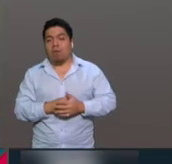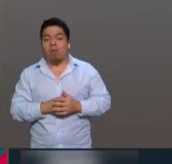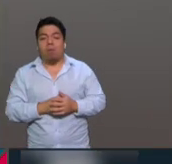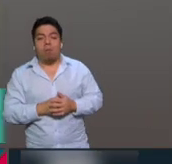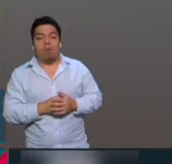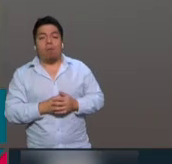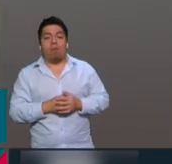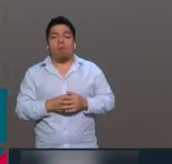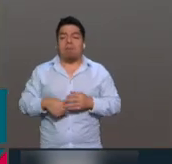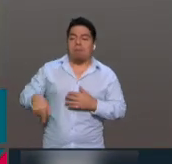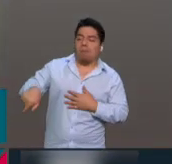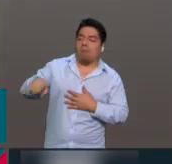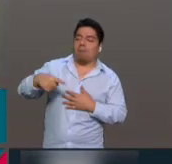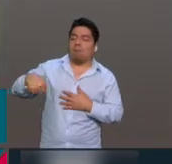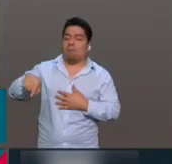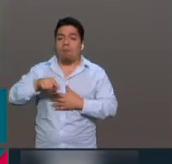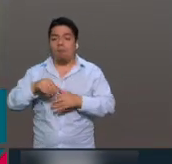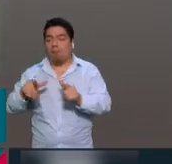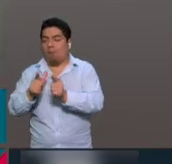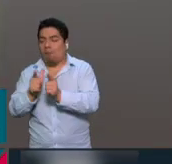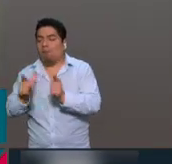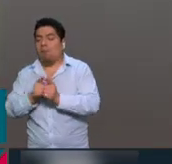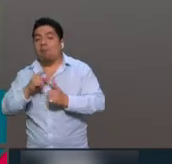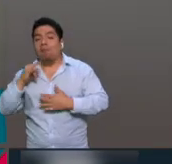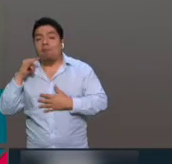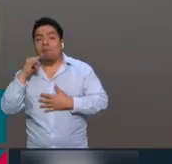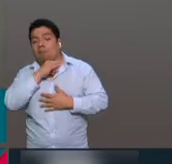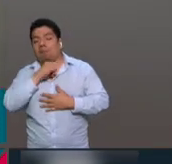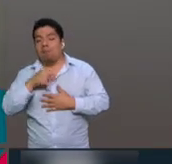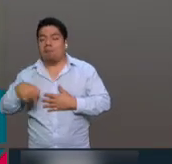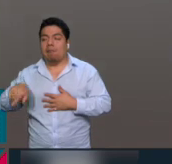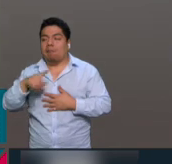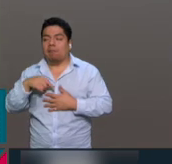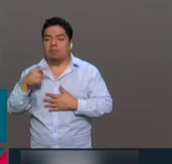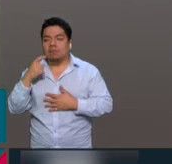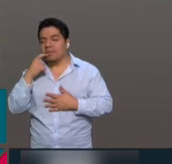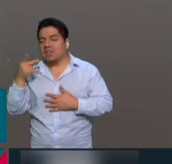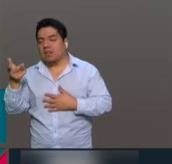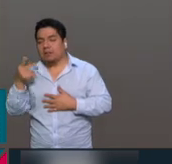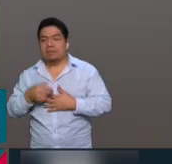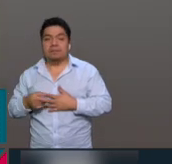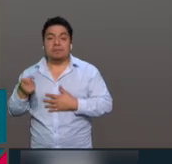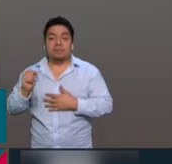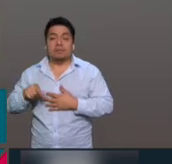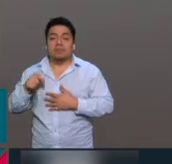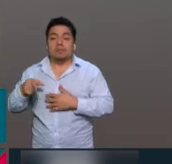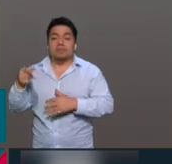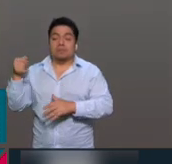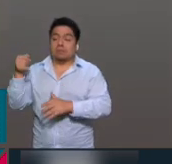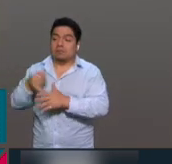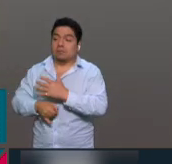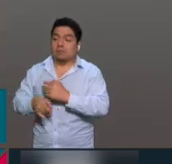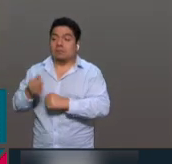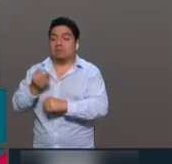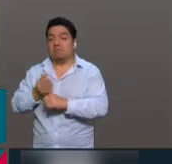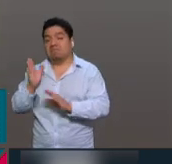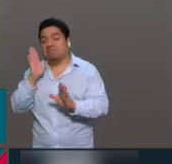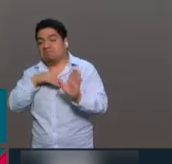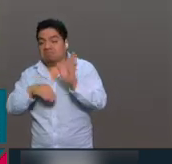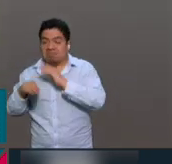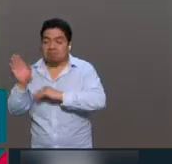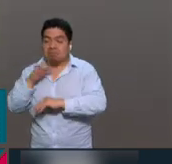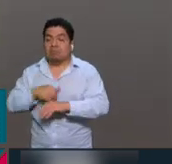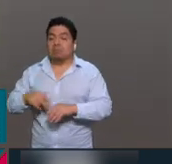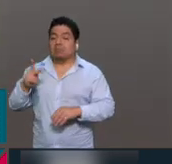Por ahí andan una bola de cínicos y lastres del partido que fueron los que nos llevaron a construir esta mala imagen